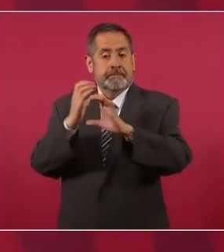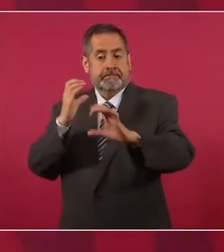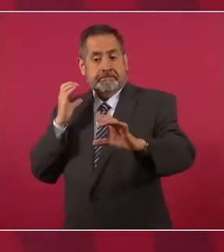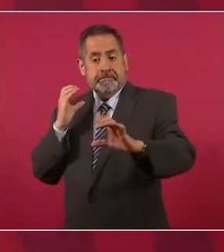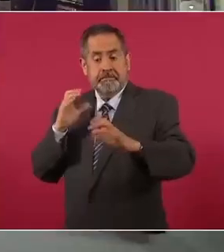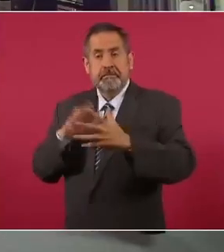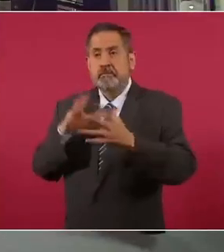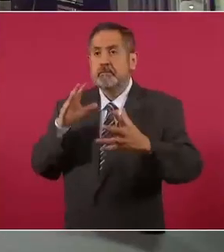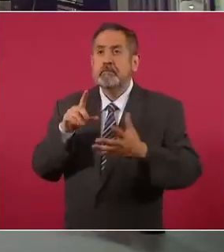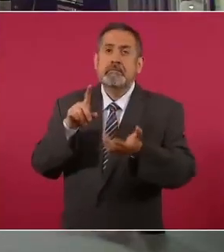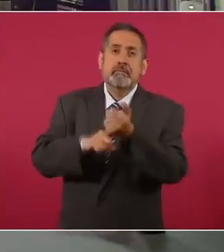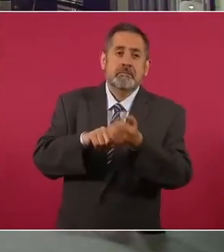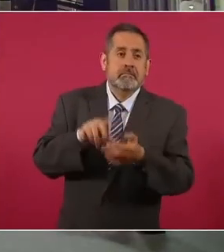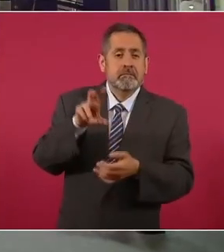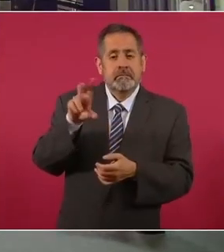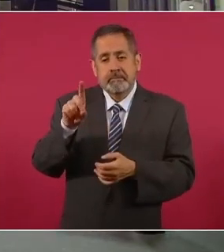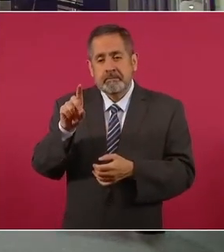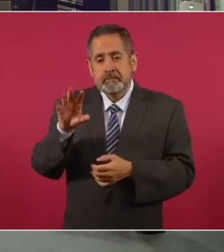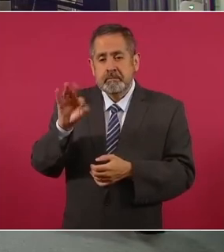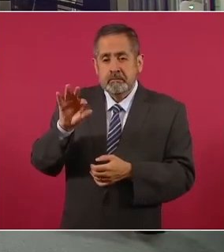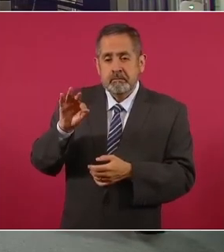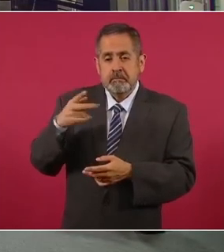30, 40 pasajeros